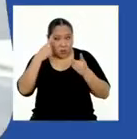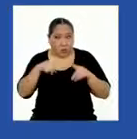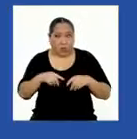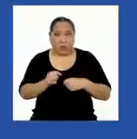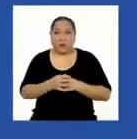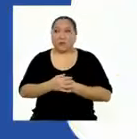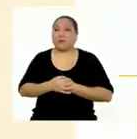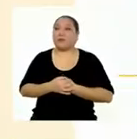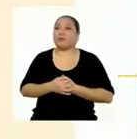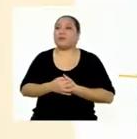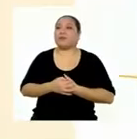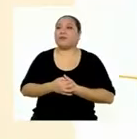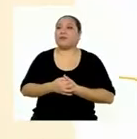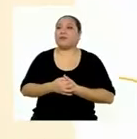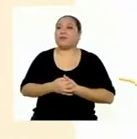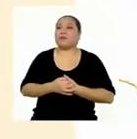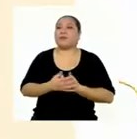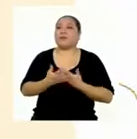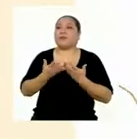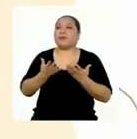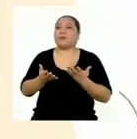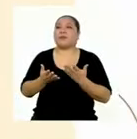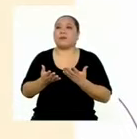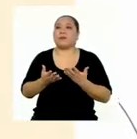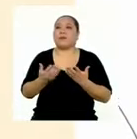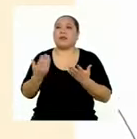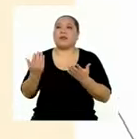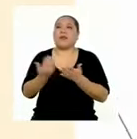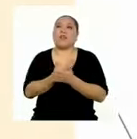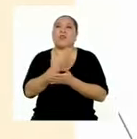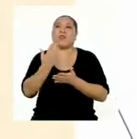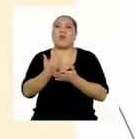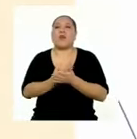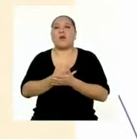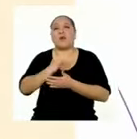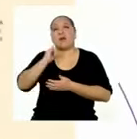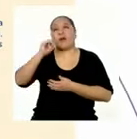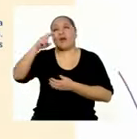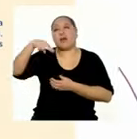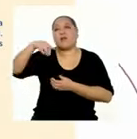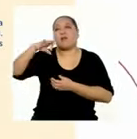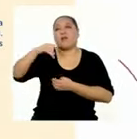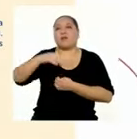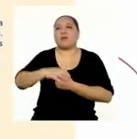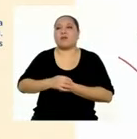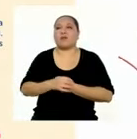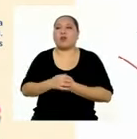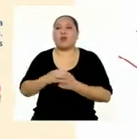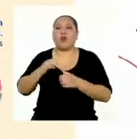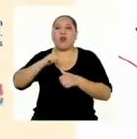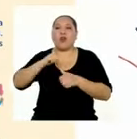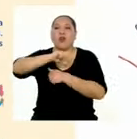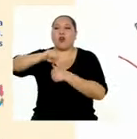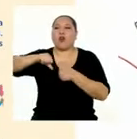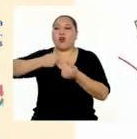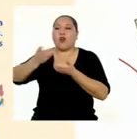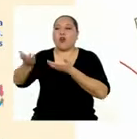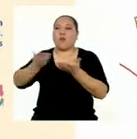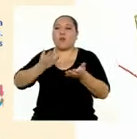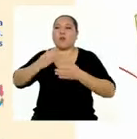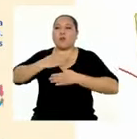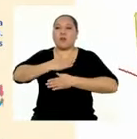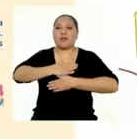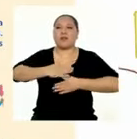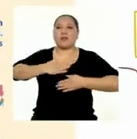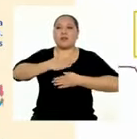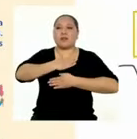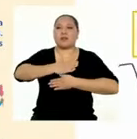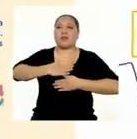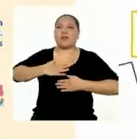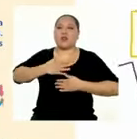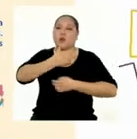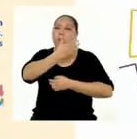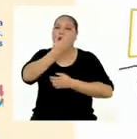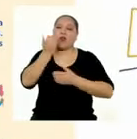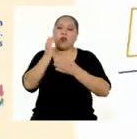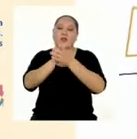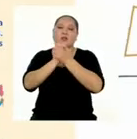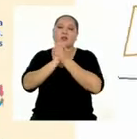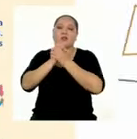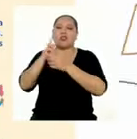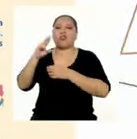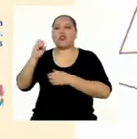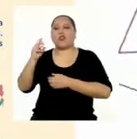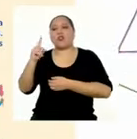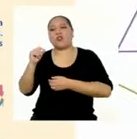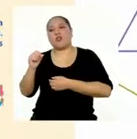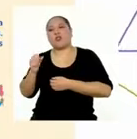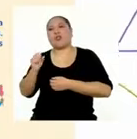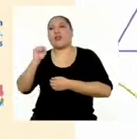¡Tatán! Aquí tienes la nueva infografía, titulada Convivencia y Bienestar en el Hogar de los Mejores Amigos,